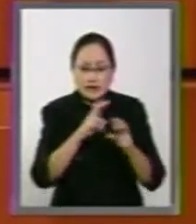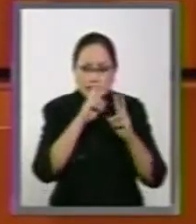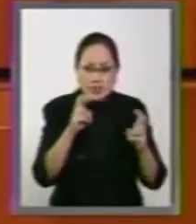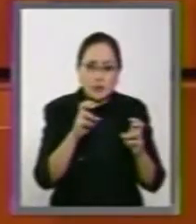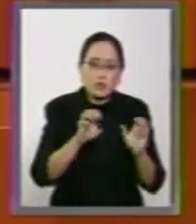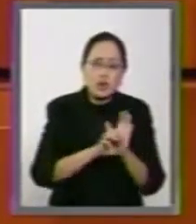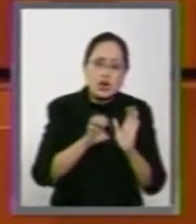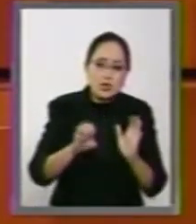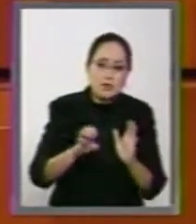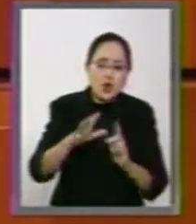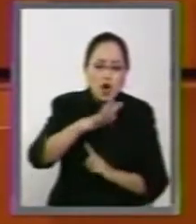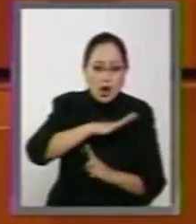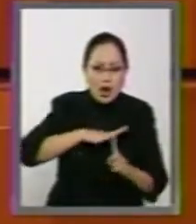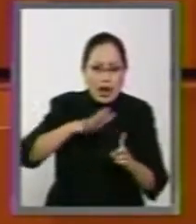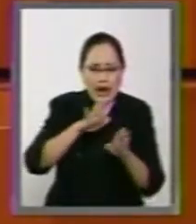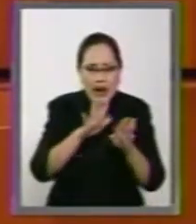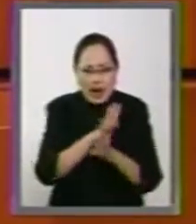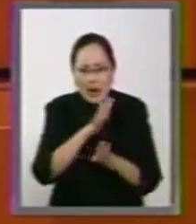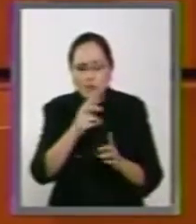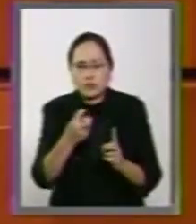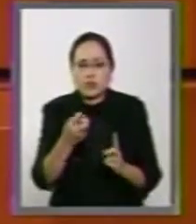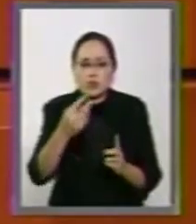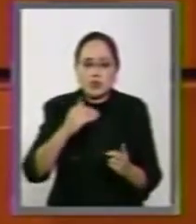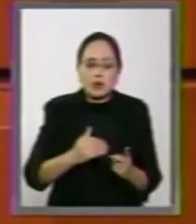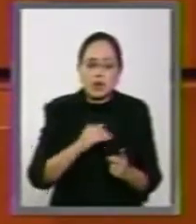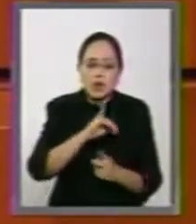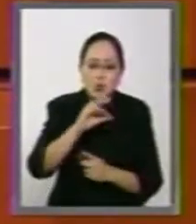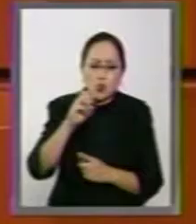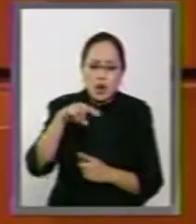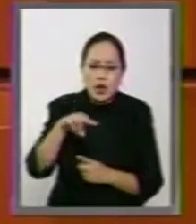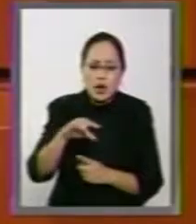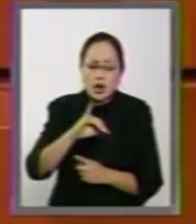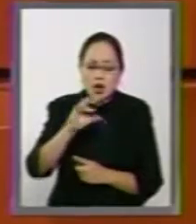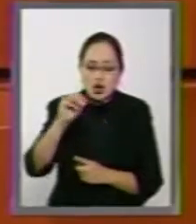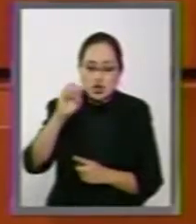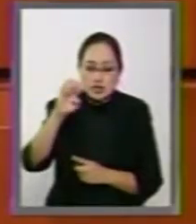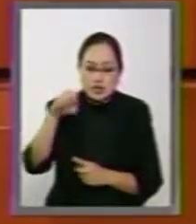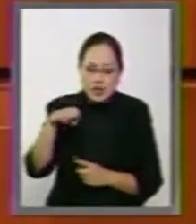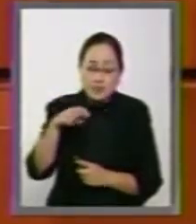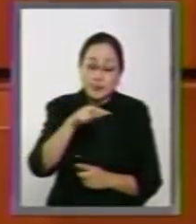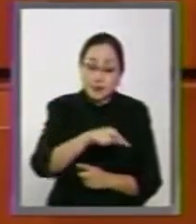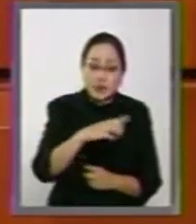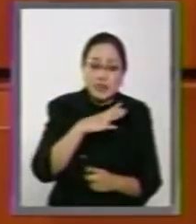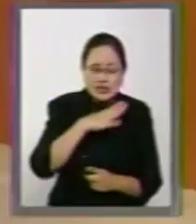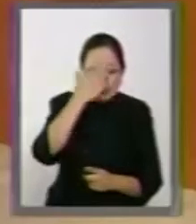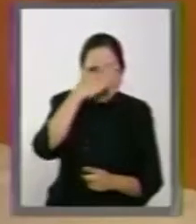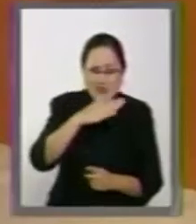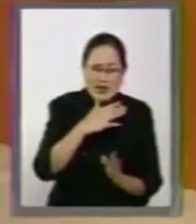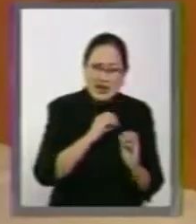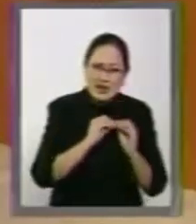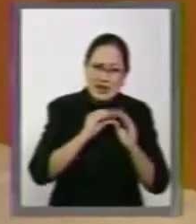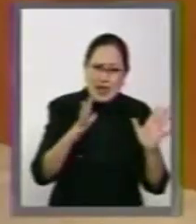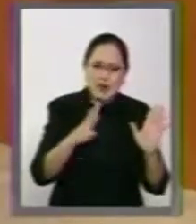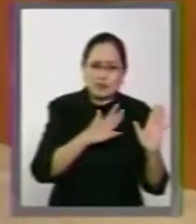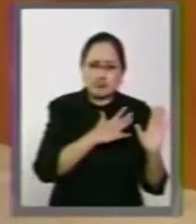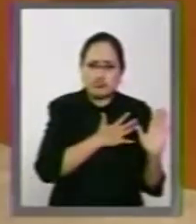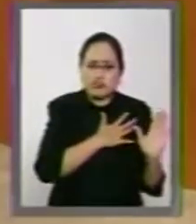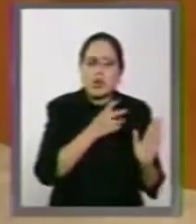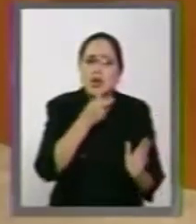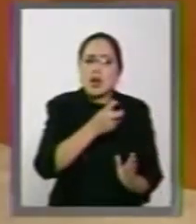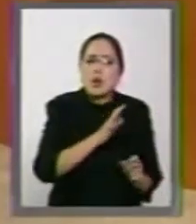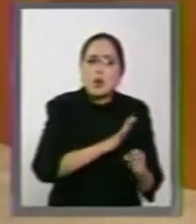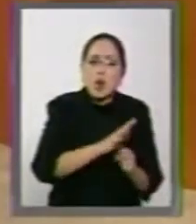del cambio climático. Juan José Ignacio tiene clarísimo cuáles son los compromisos que México acaba de asignar